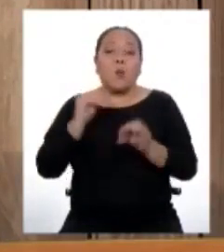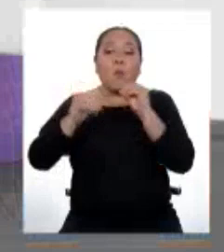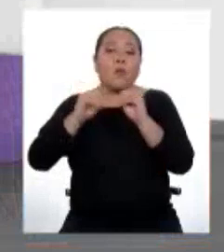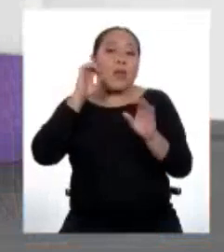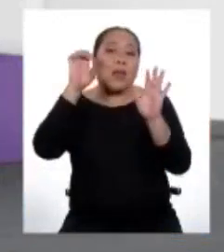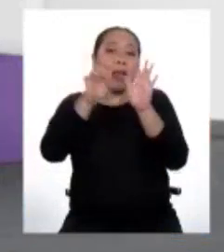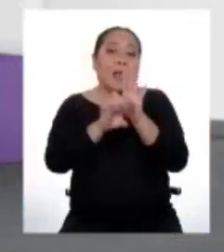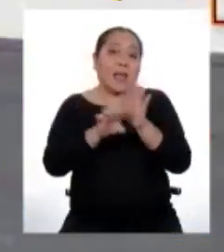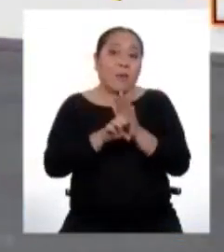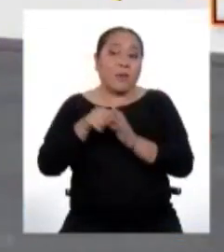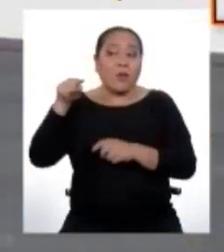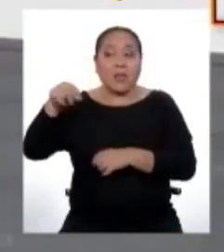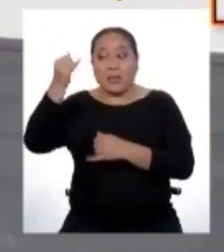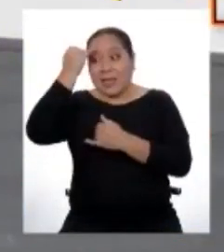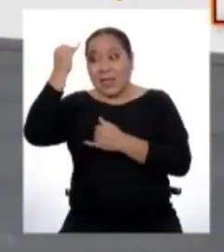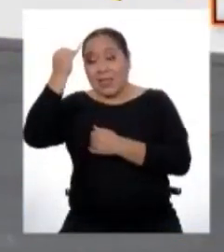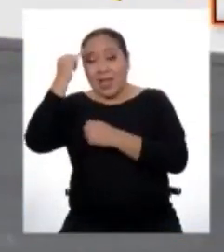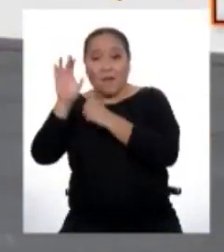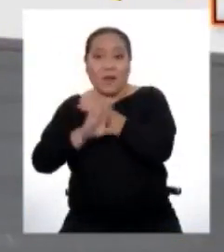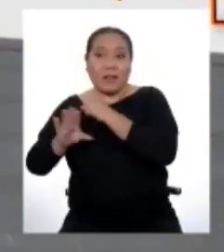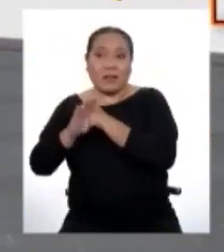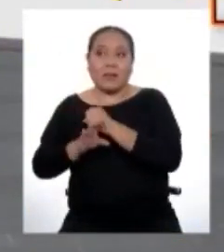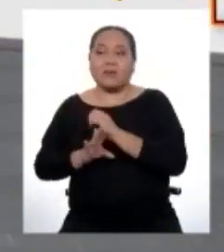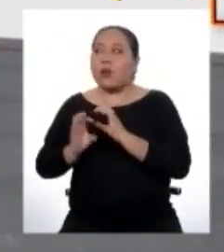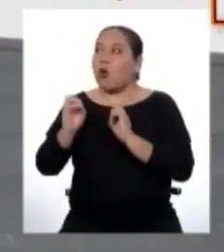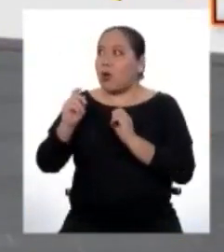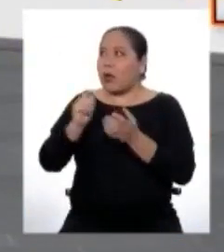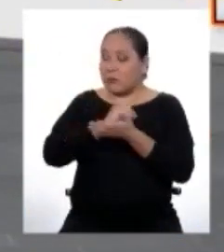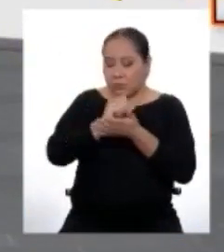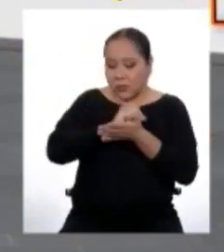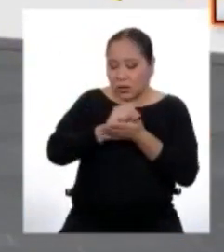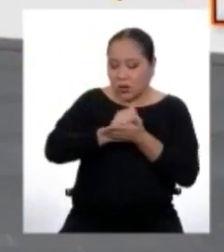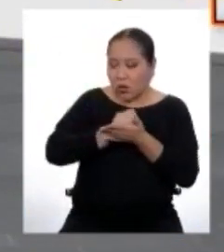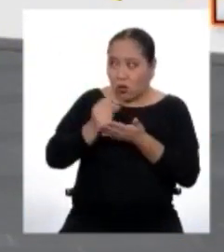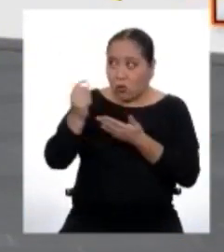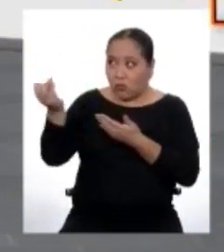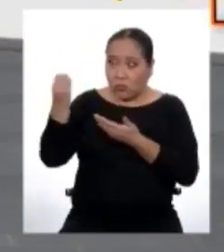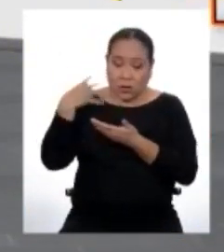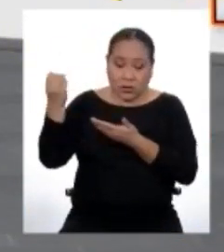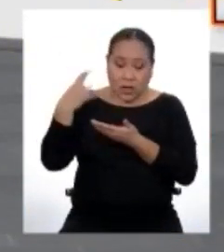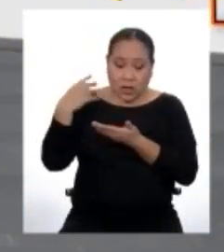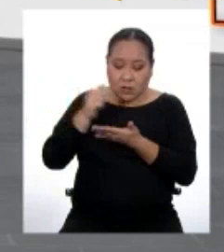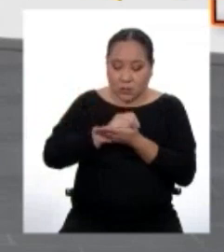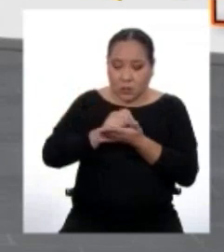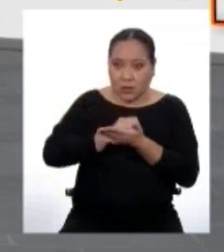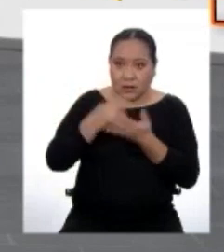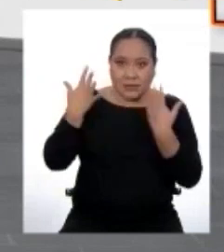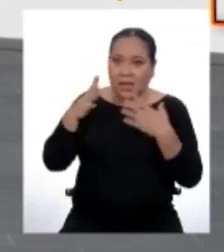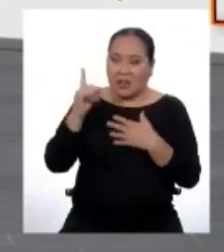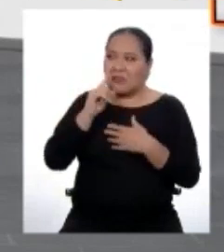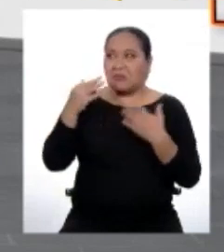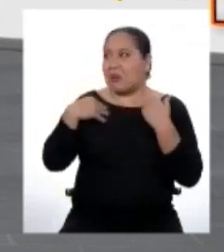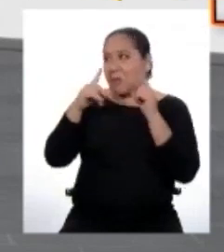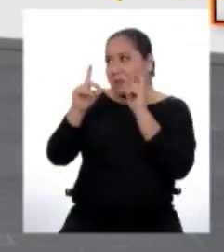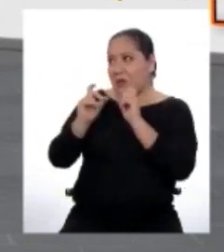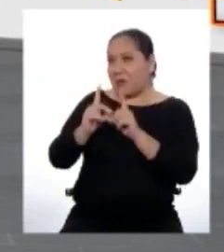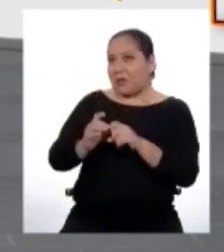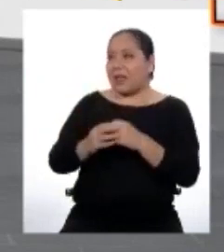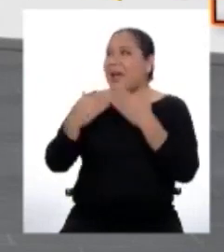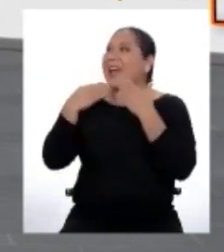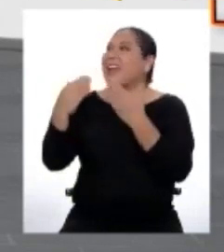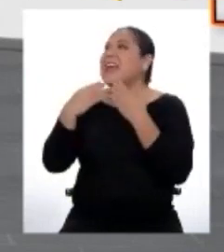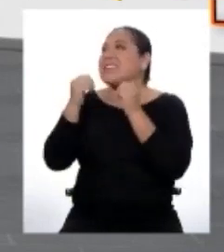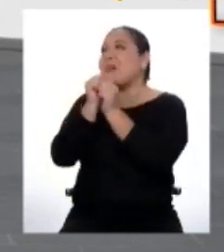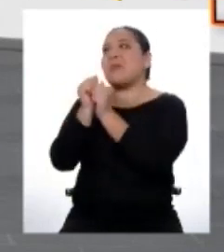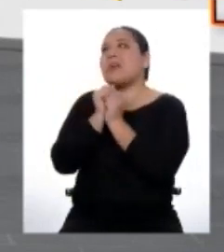principal. Ajá, muy bien. Ya he estado anotando todo lo que nos has estado diciendo. Ya no tengo ninguna pregunta más. Muchas